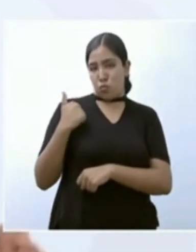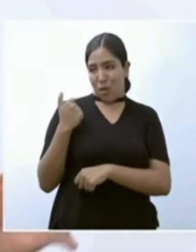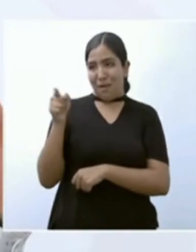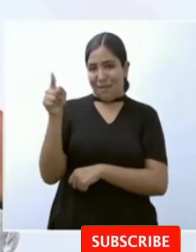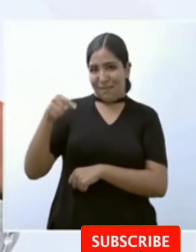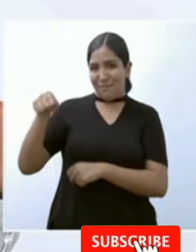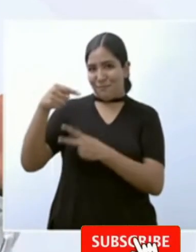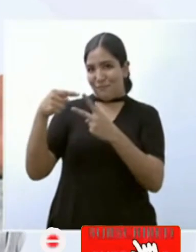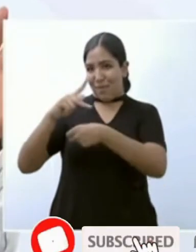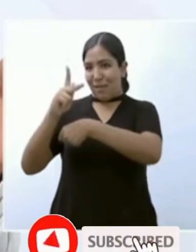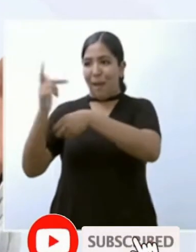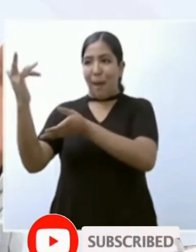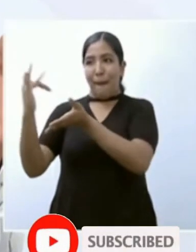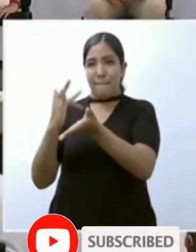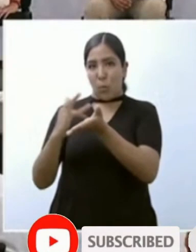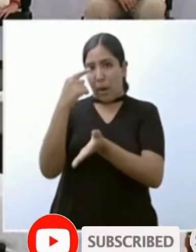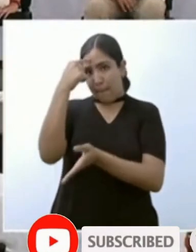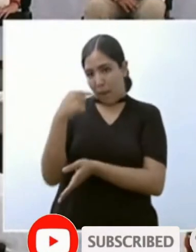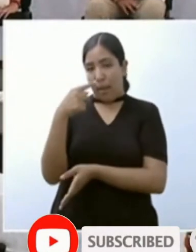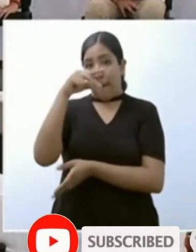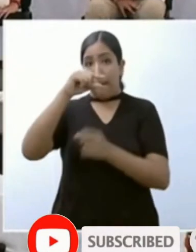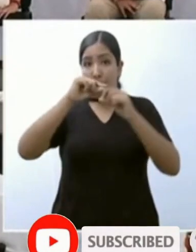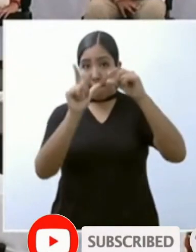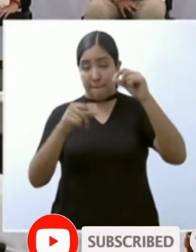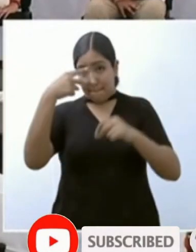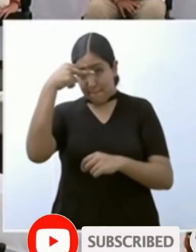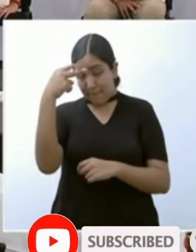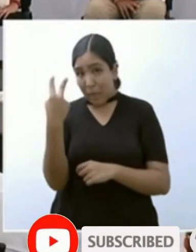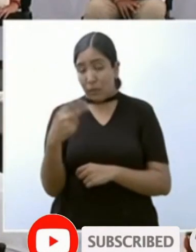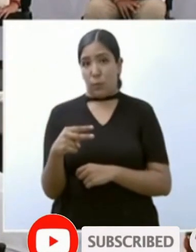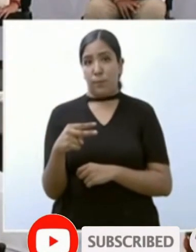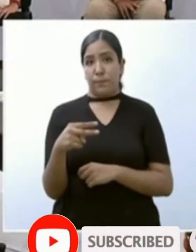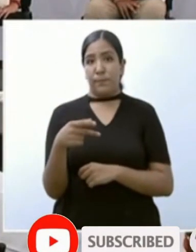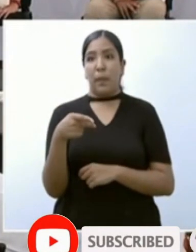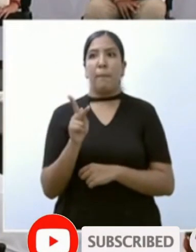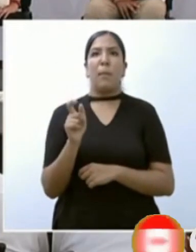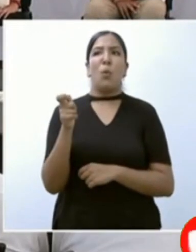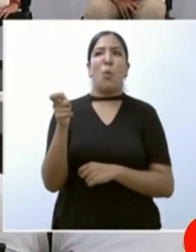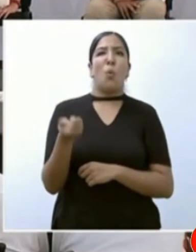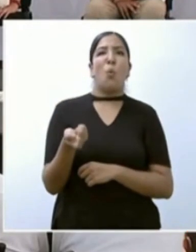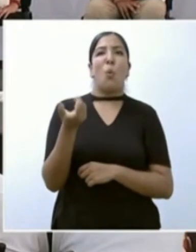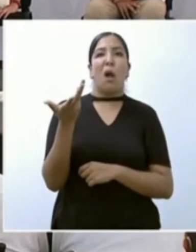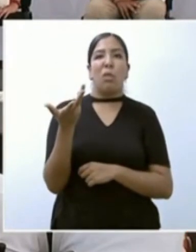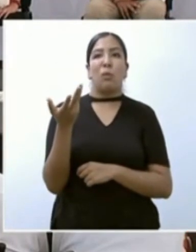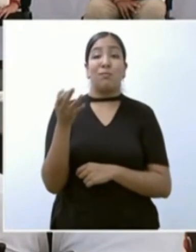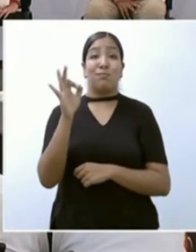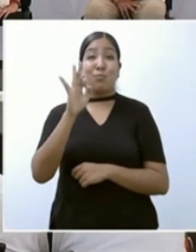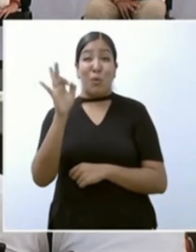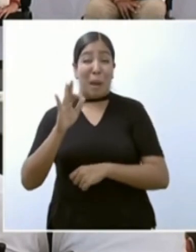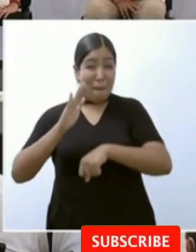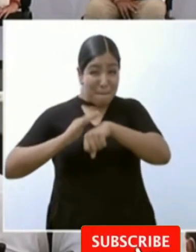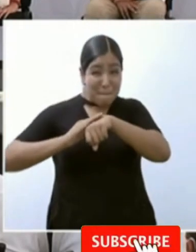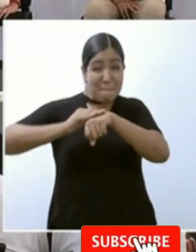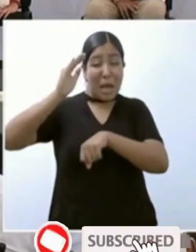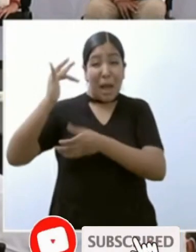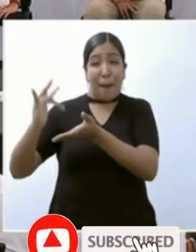Y la mayor parte de esa inversión porcentaje mayor es para el